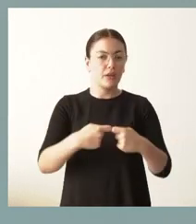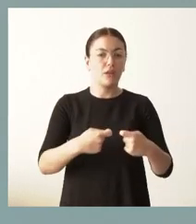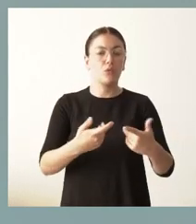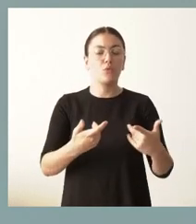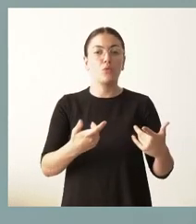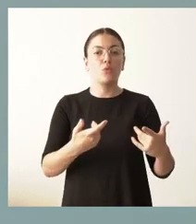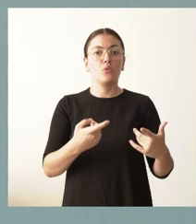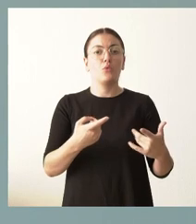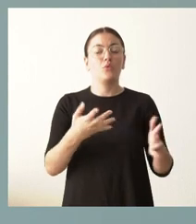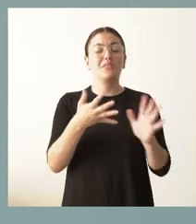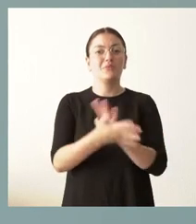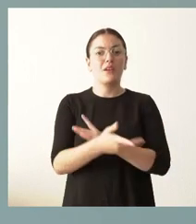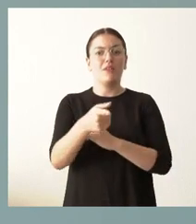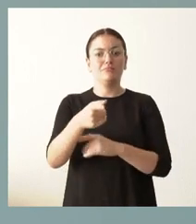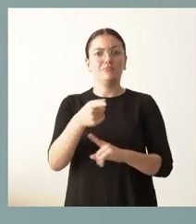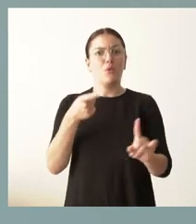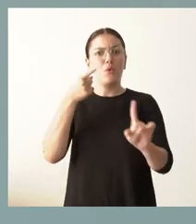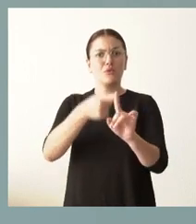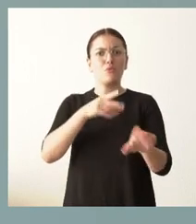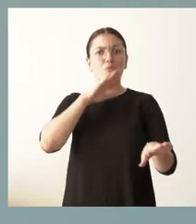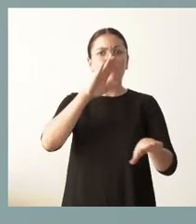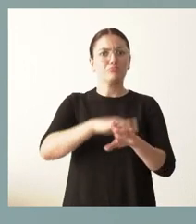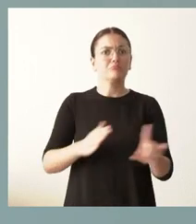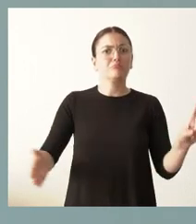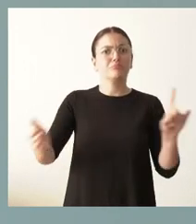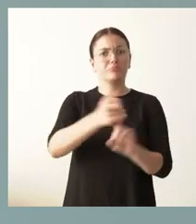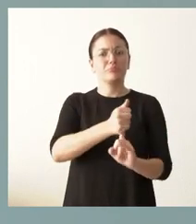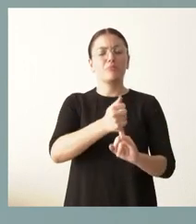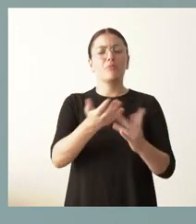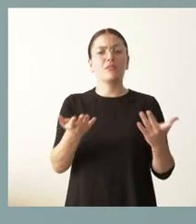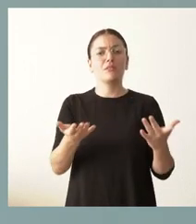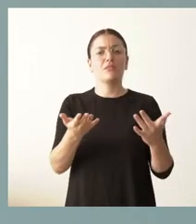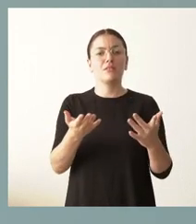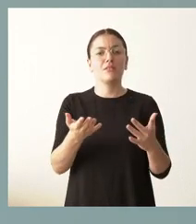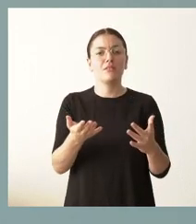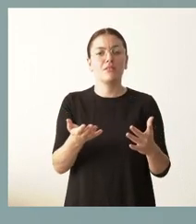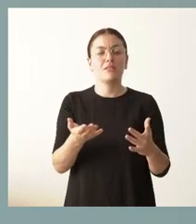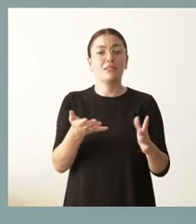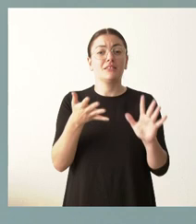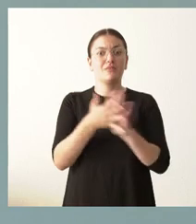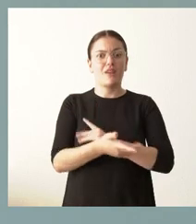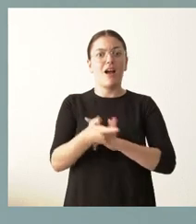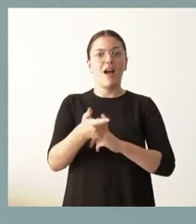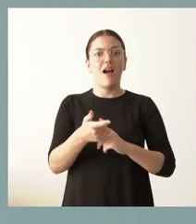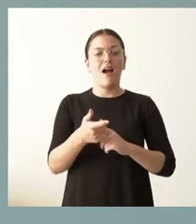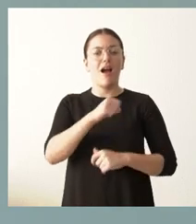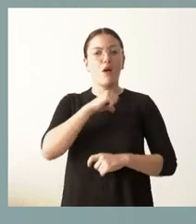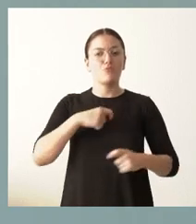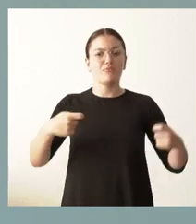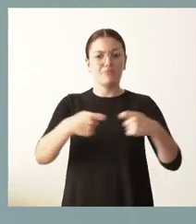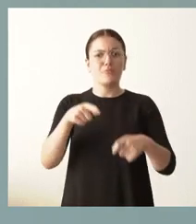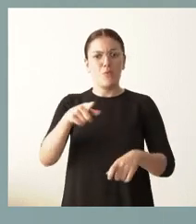y se cumpla el objetivo o el dato habitual de la mañana, pues, lógicamente, la autoconcertación es un refuerzo muy positivo.